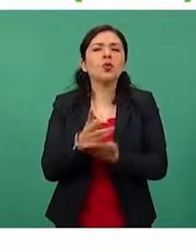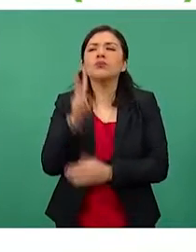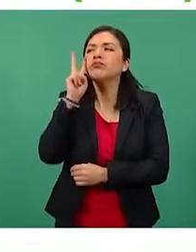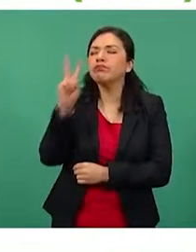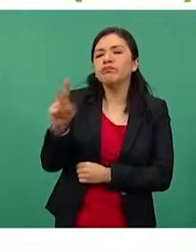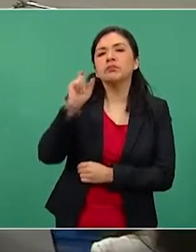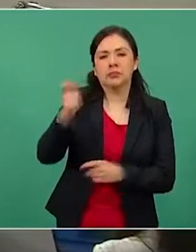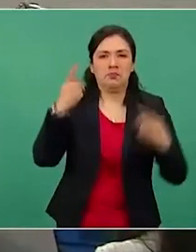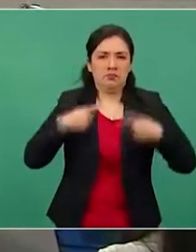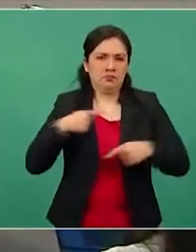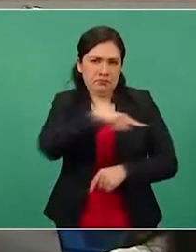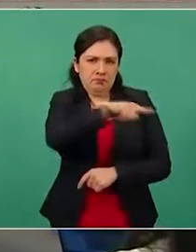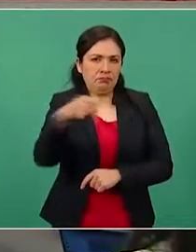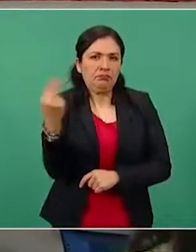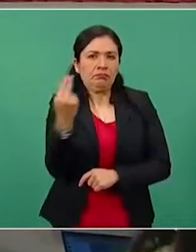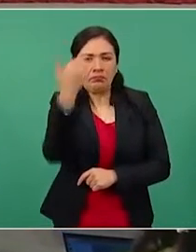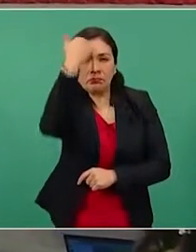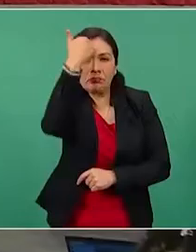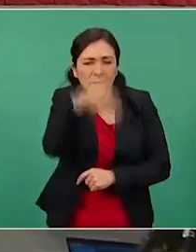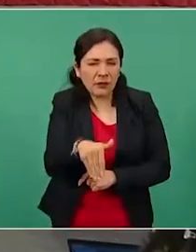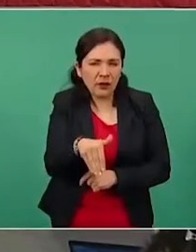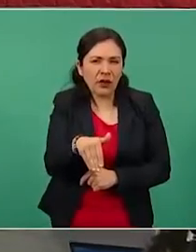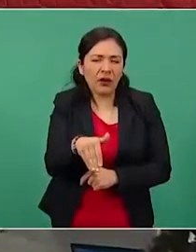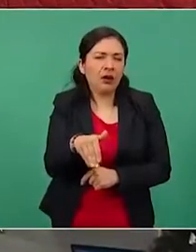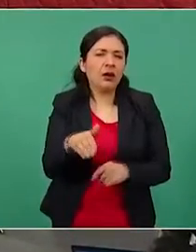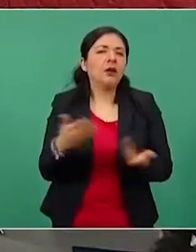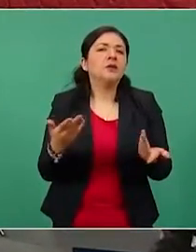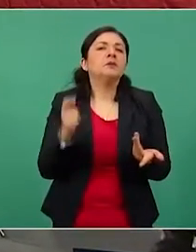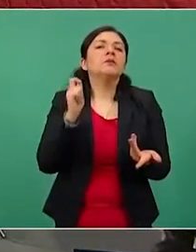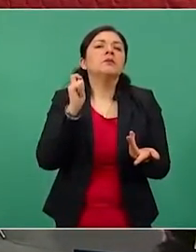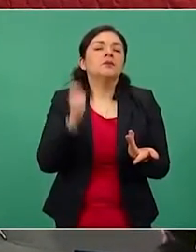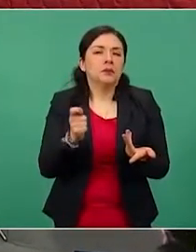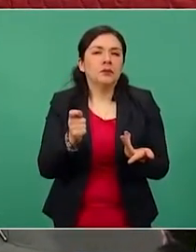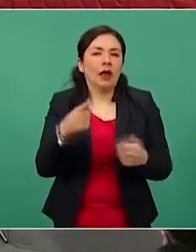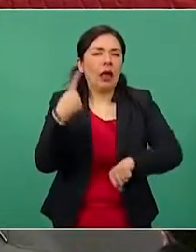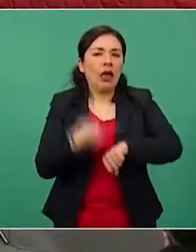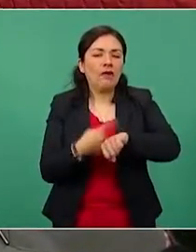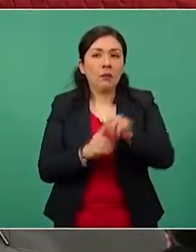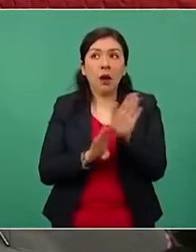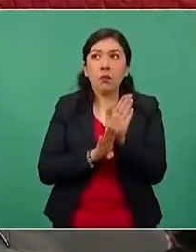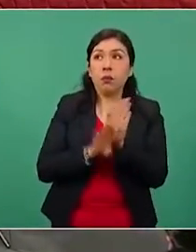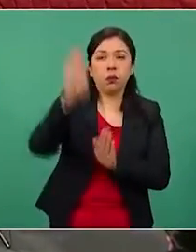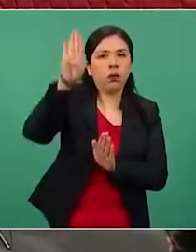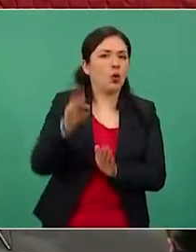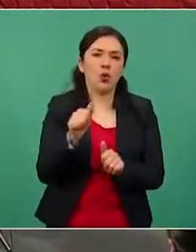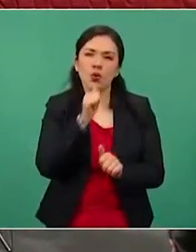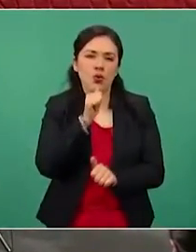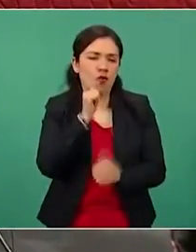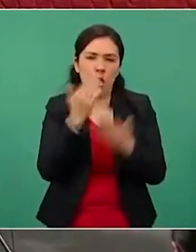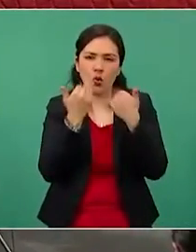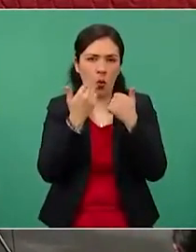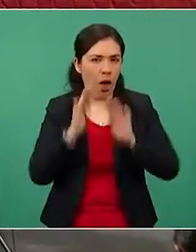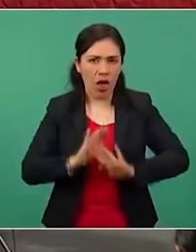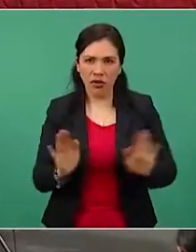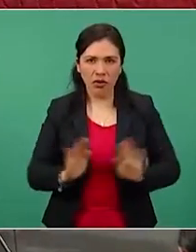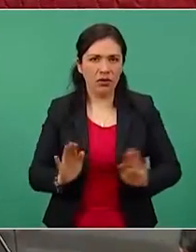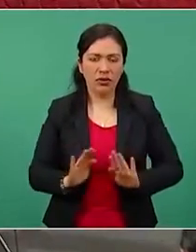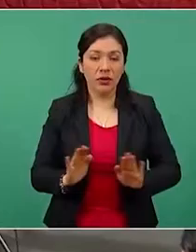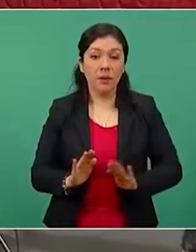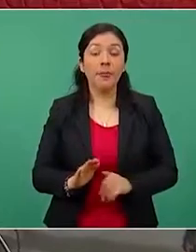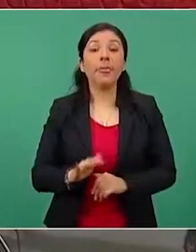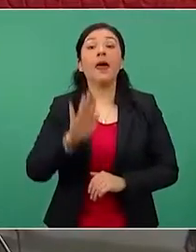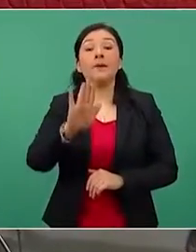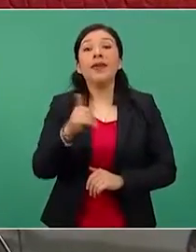de manera muy general, no hay aumento. Y la